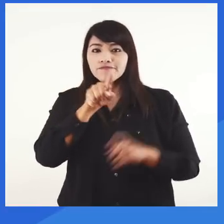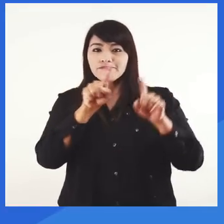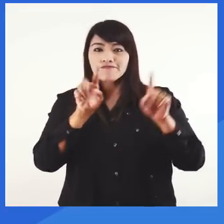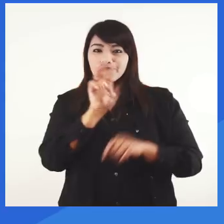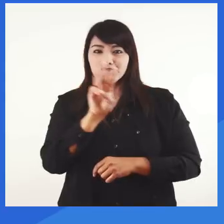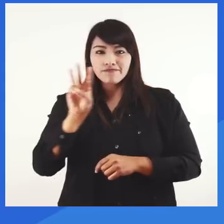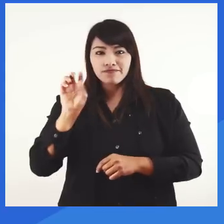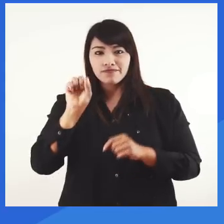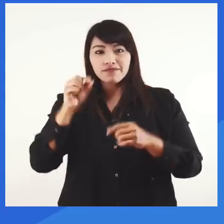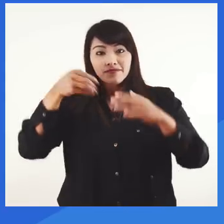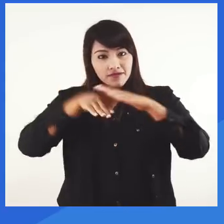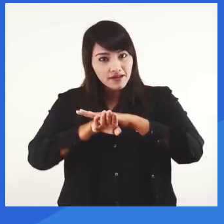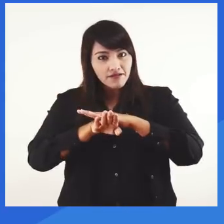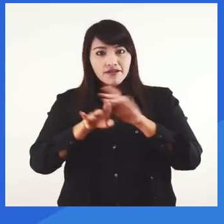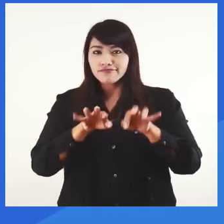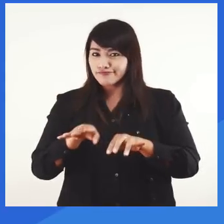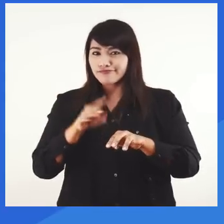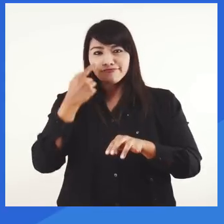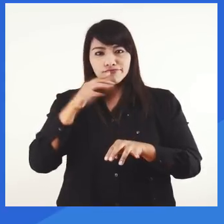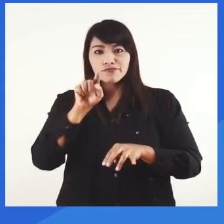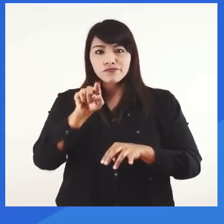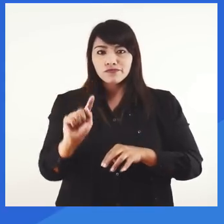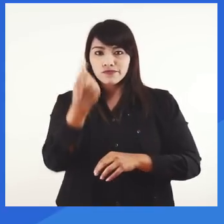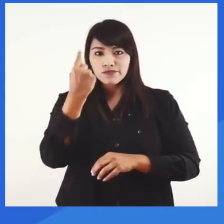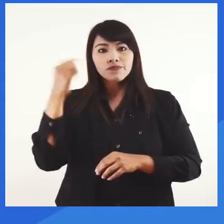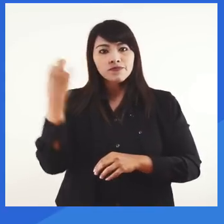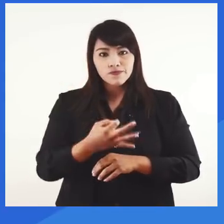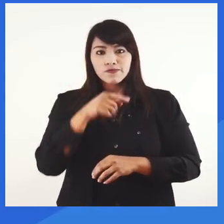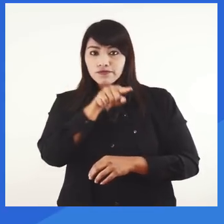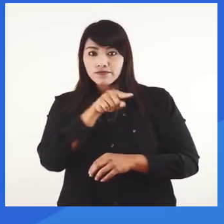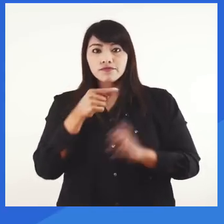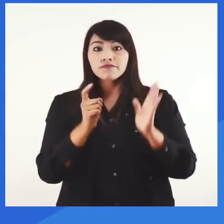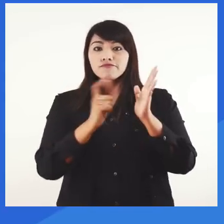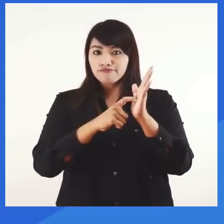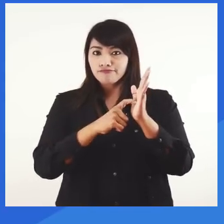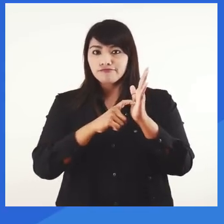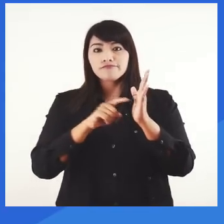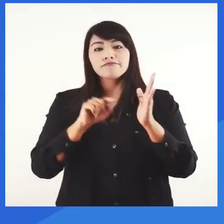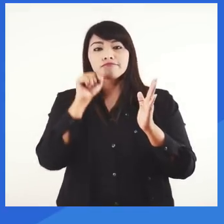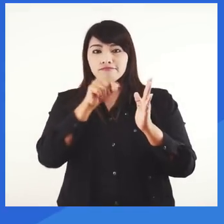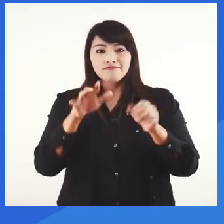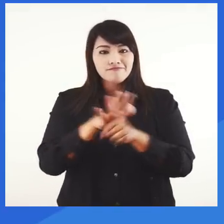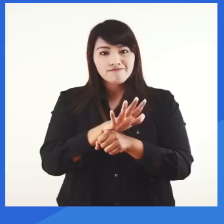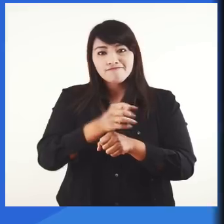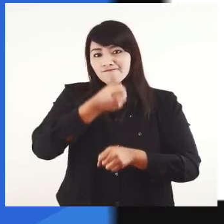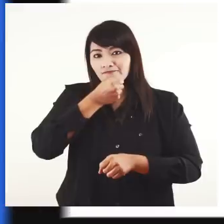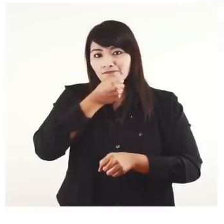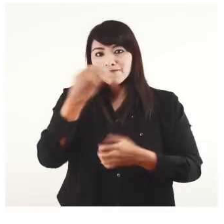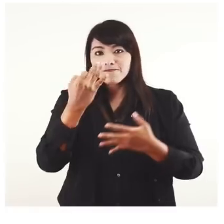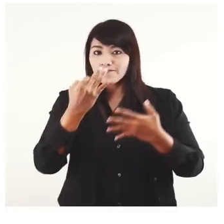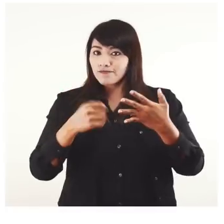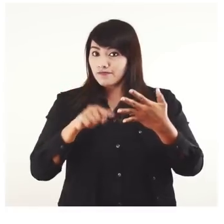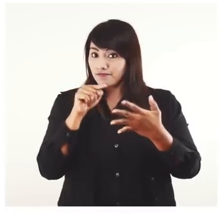empleos públicos, debes ingresar. Si es tu primera vez, dirígete a Regístrate y completa la información que se